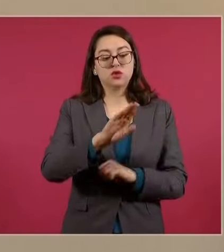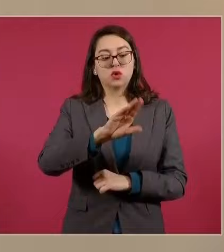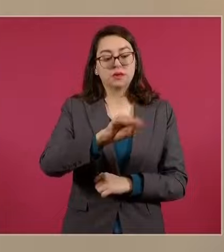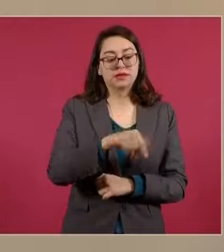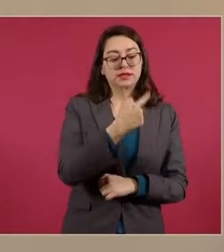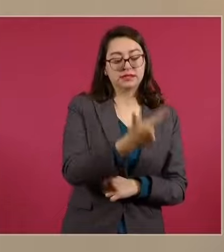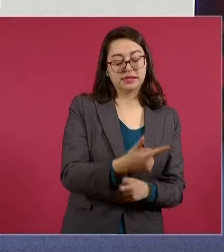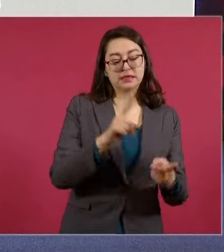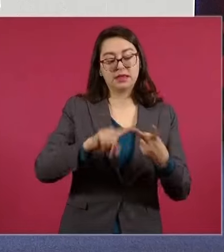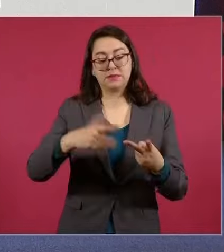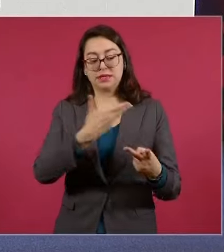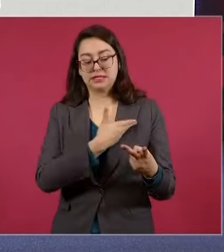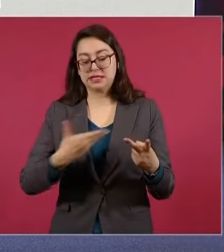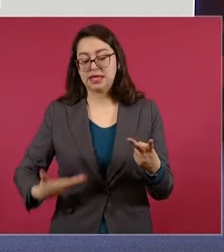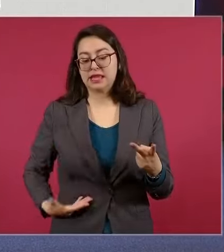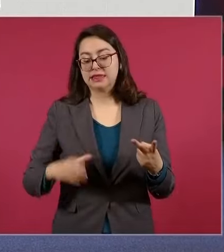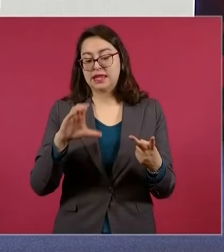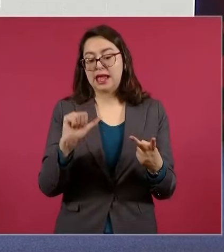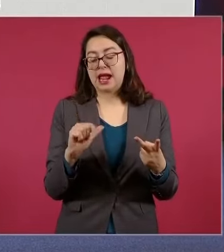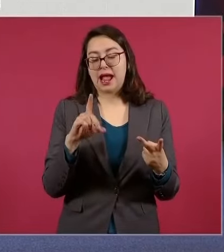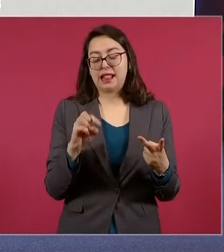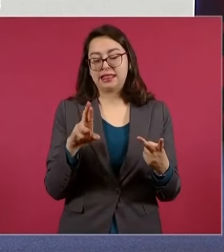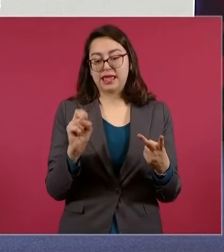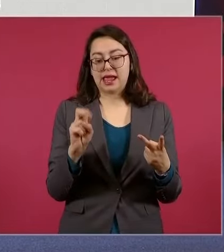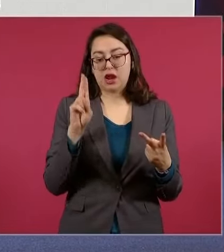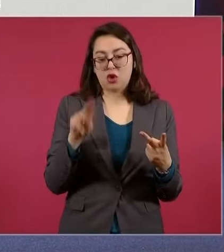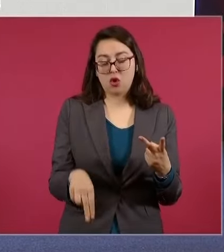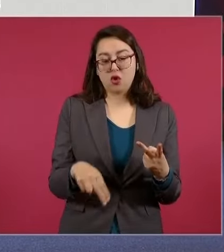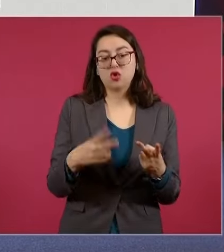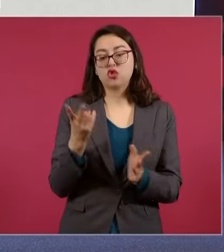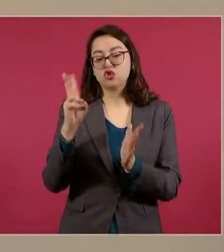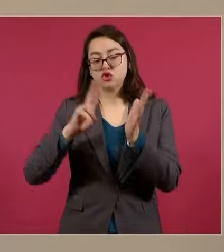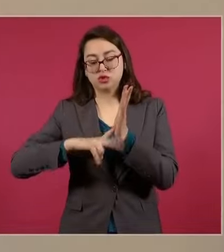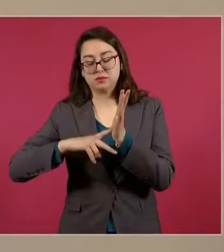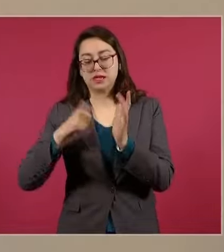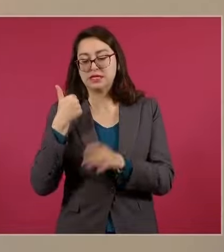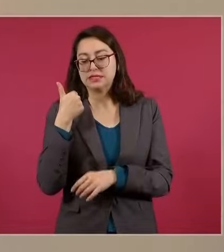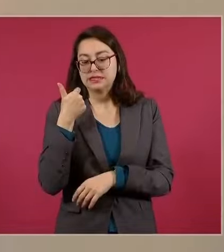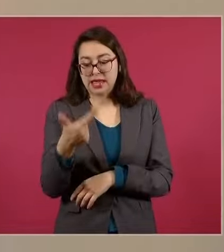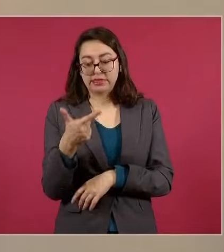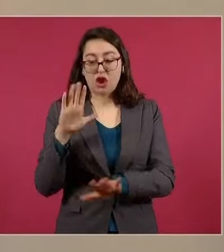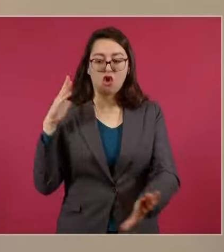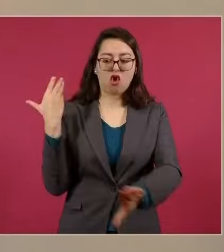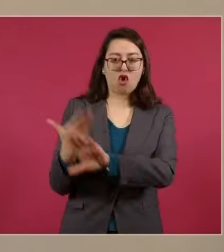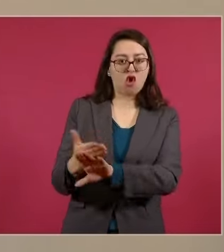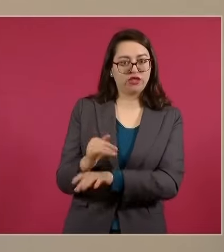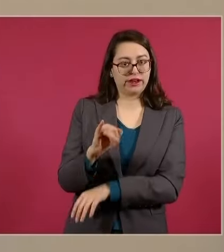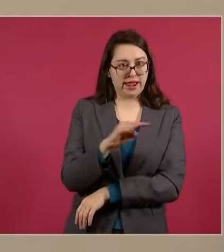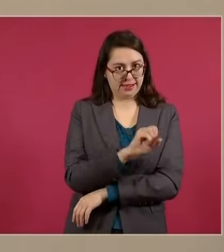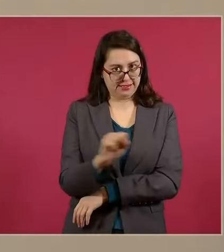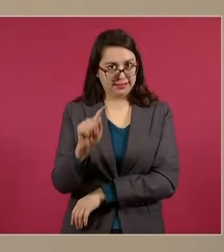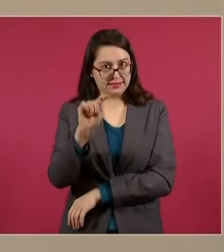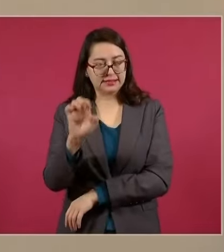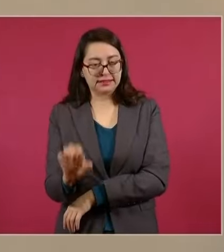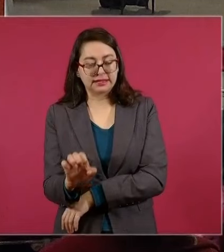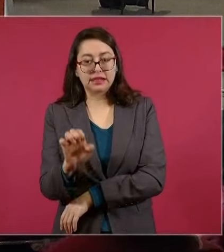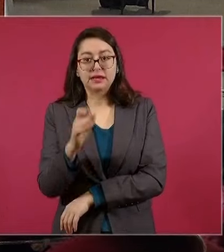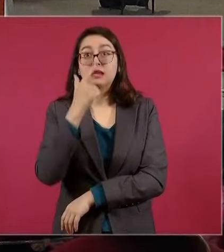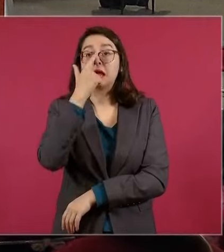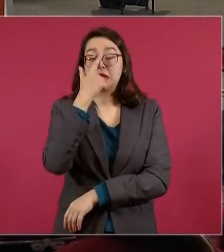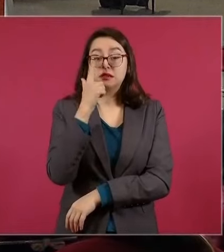Calderón para el caso de los trabajadores al servicio del Estado de 2007, quienes coticen a partir